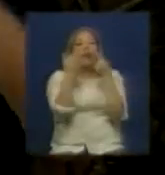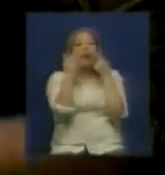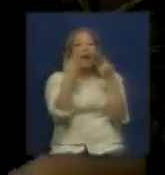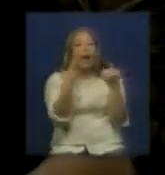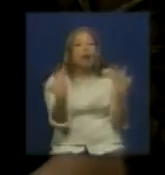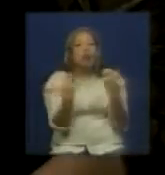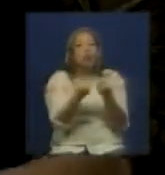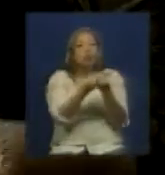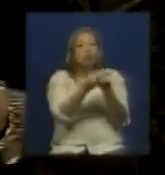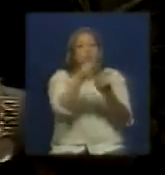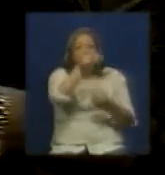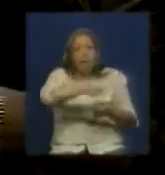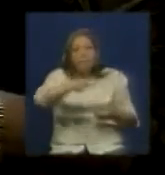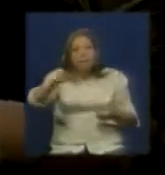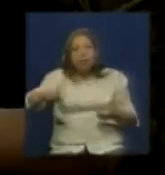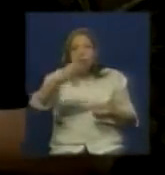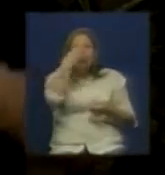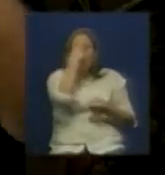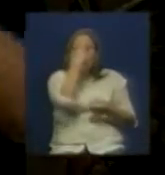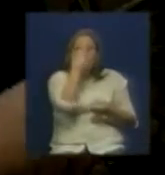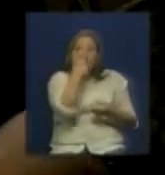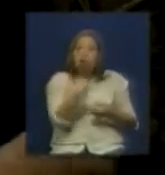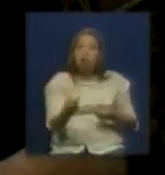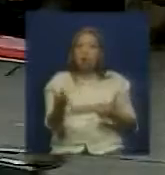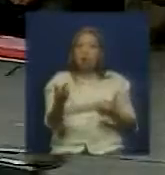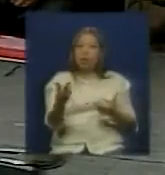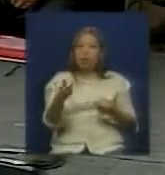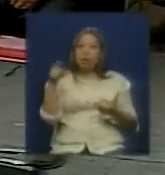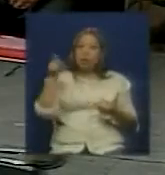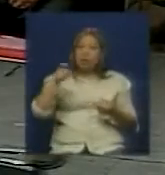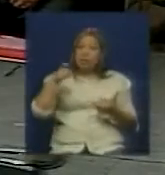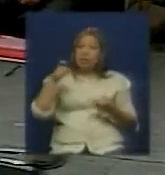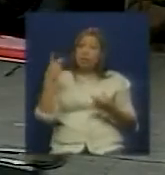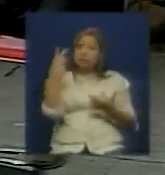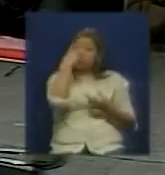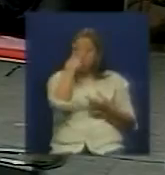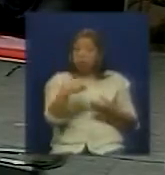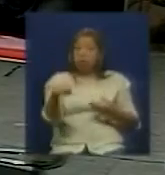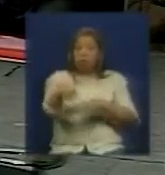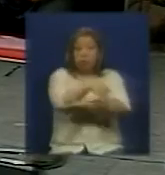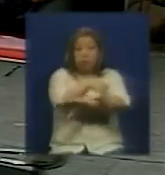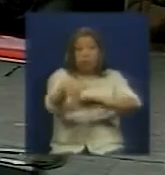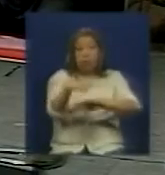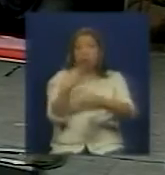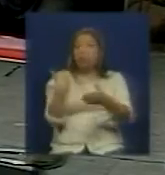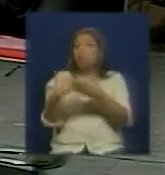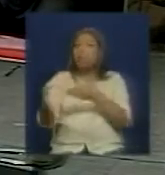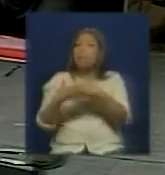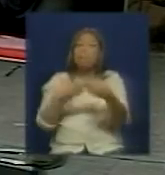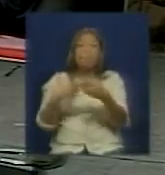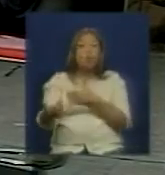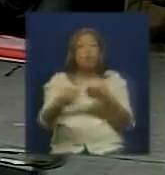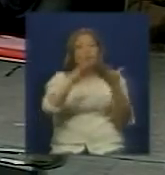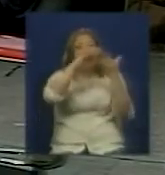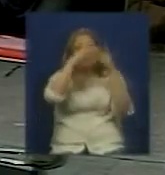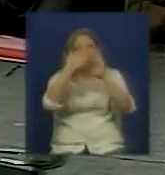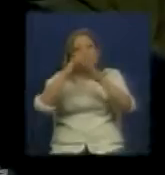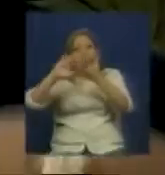y estar al lado del pueblo que barramos el polvo de los rincones aunque nos caiga encima nosotros como poder popular